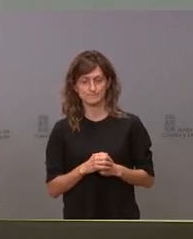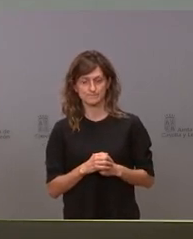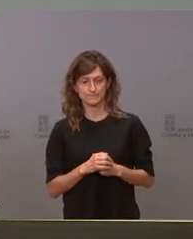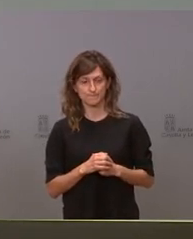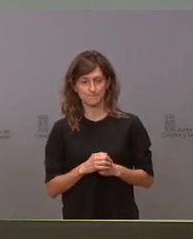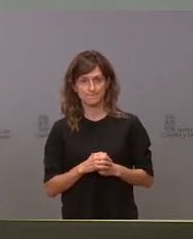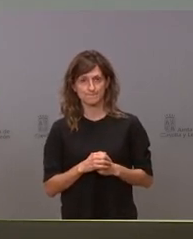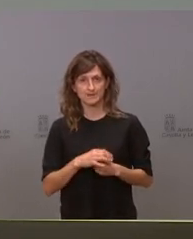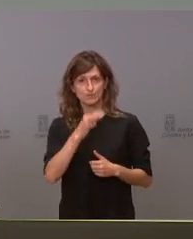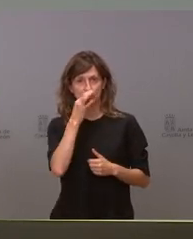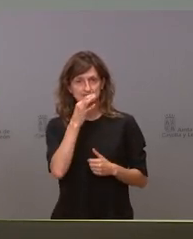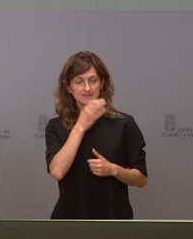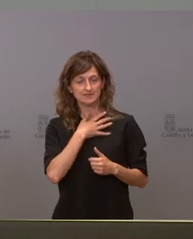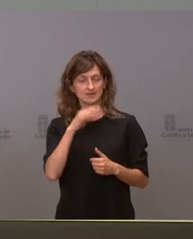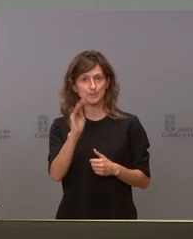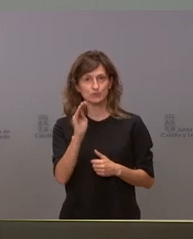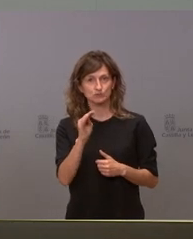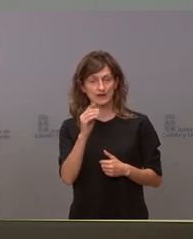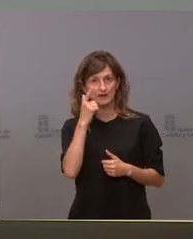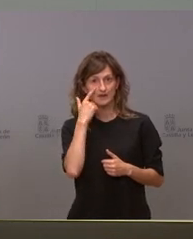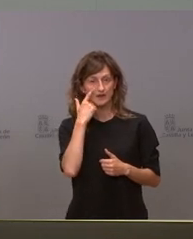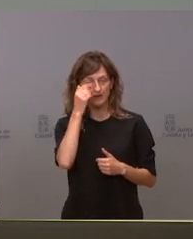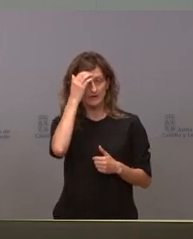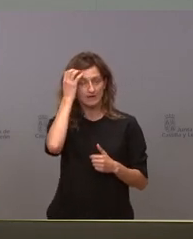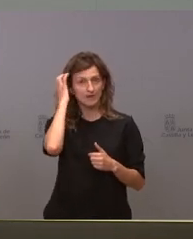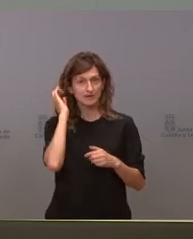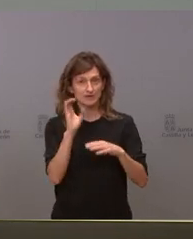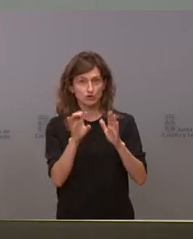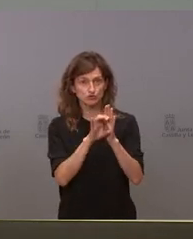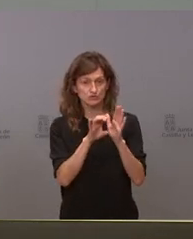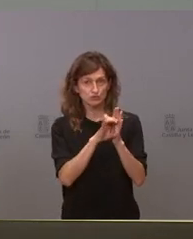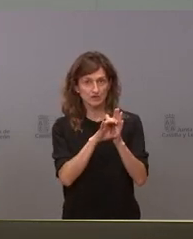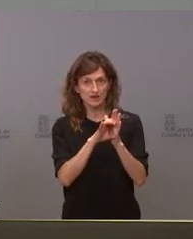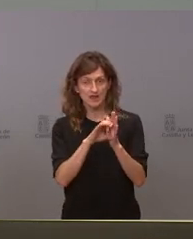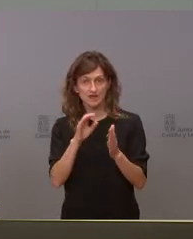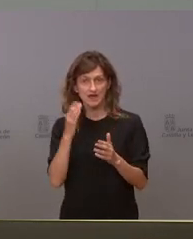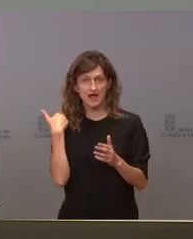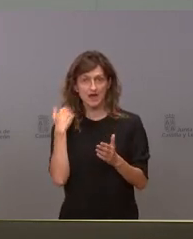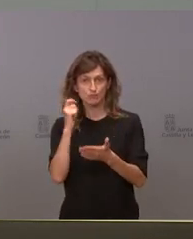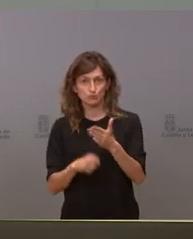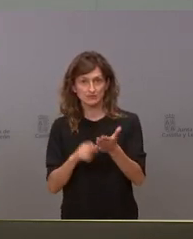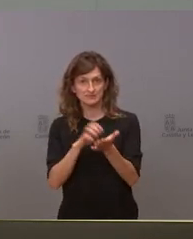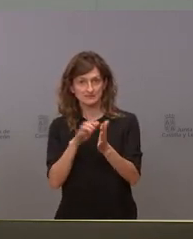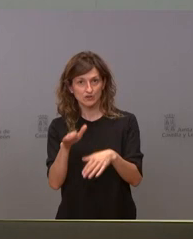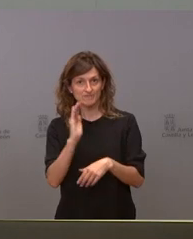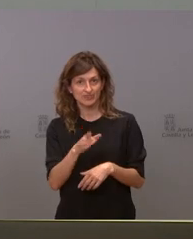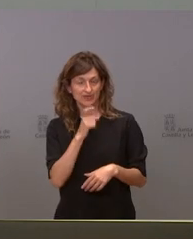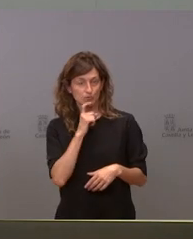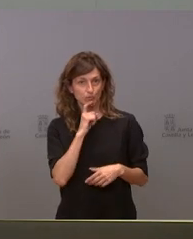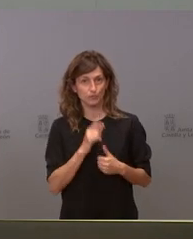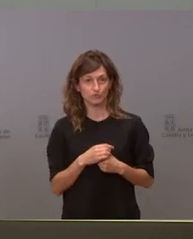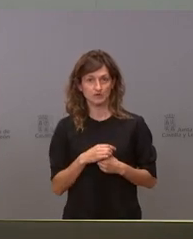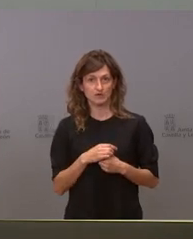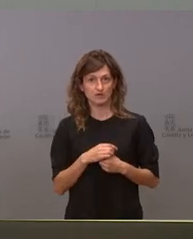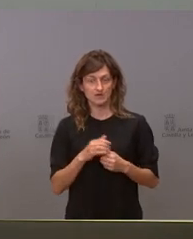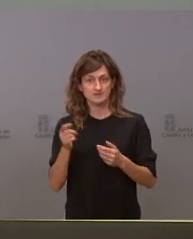buenas tardes quería preguntarle cómo afecta la decisión del constitucional a las sanciones que se han puesto en Castilla y León si algunas han